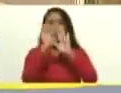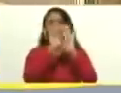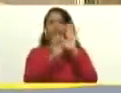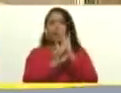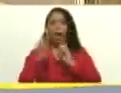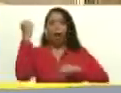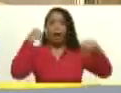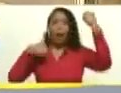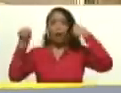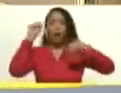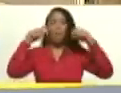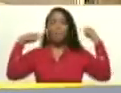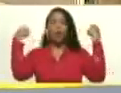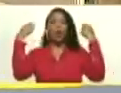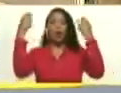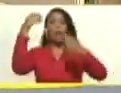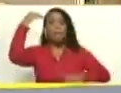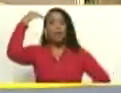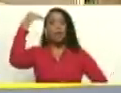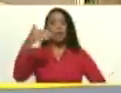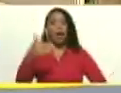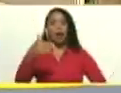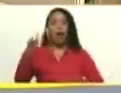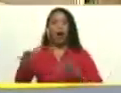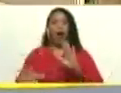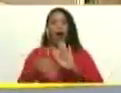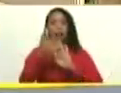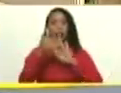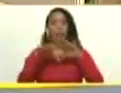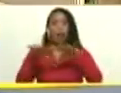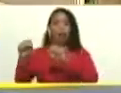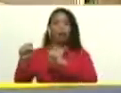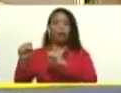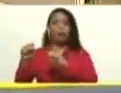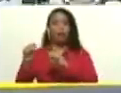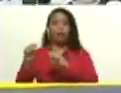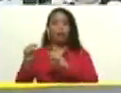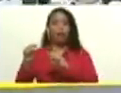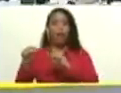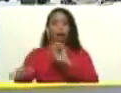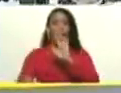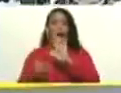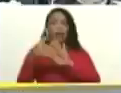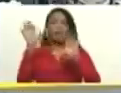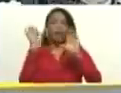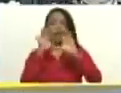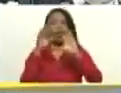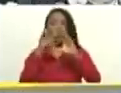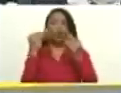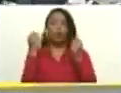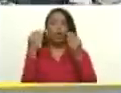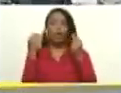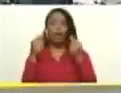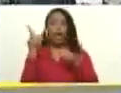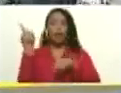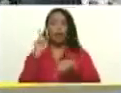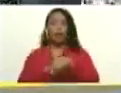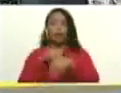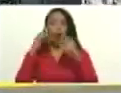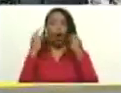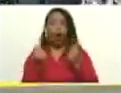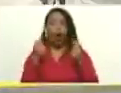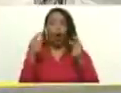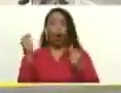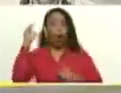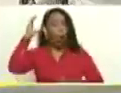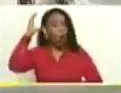rebeliones populares, militares, antiimperialistas, antioligárquicas, antifondomonetaristas. El tiempo del despertar de